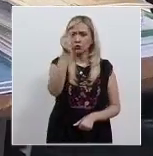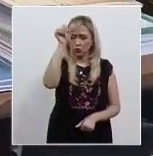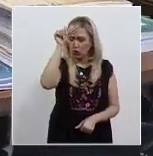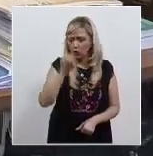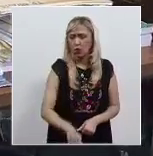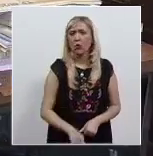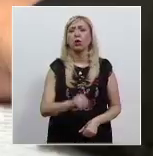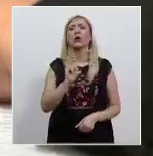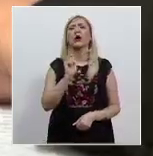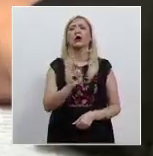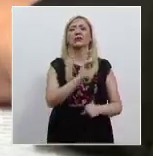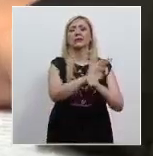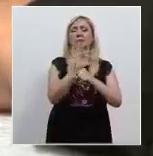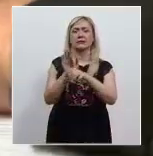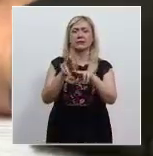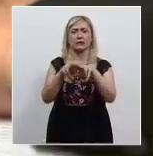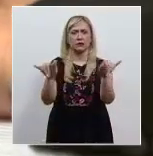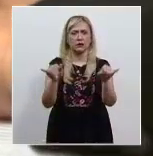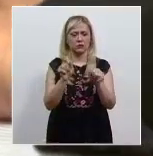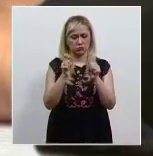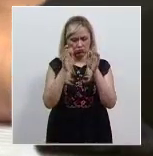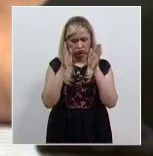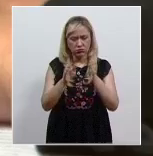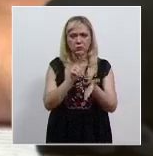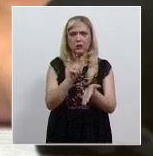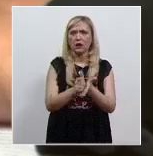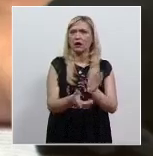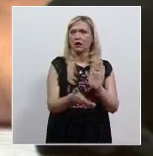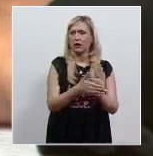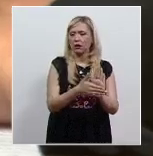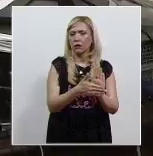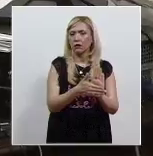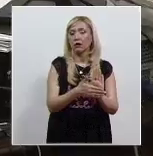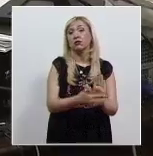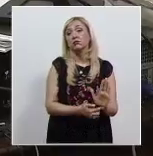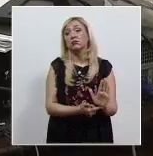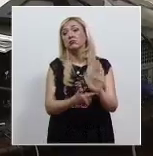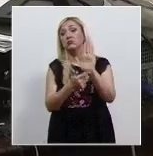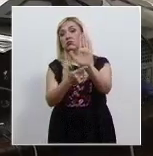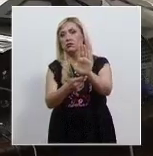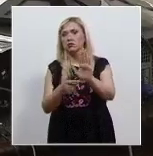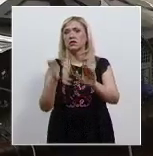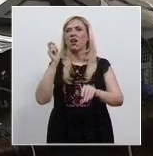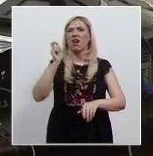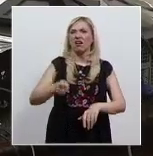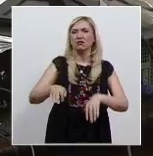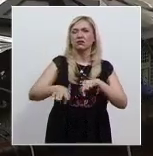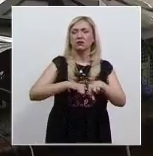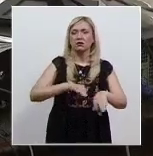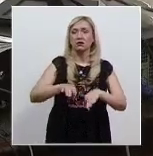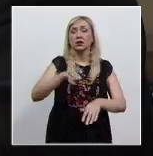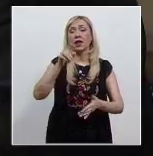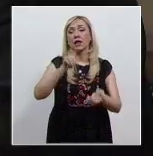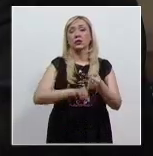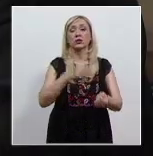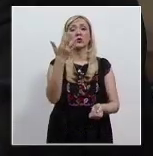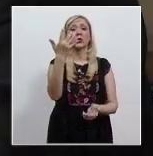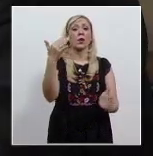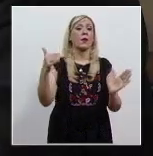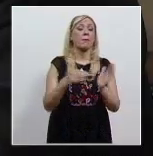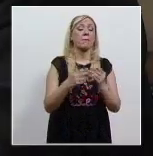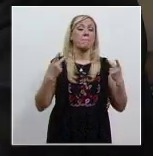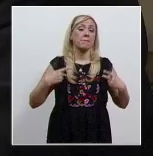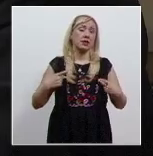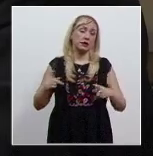e imparcial. En un ejercicio de rendición de cuentas, revela las diferentes tareas que realizan los más de cincuenta mil servidores